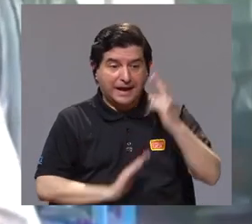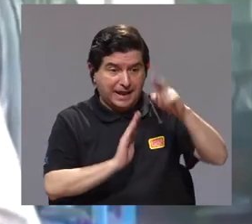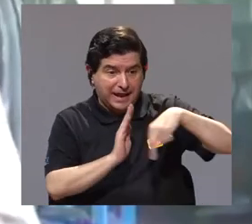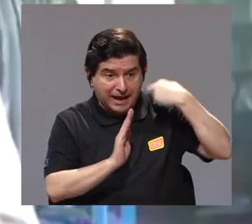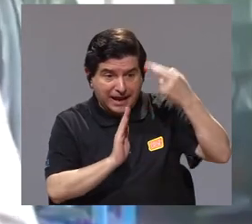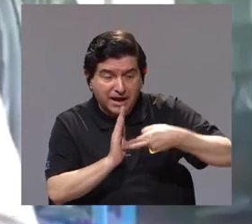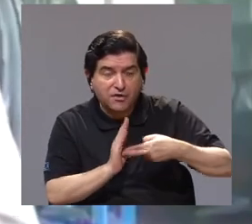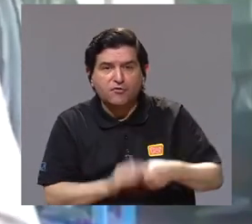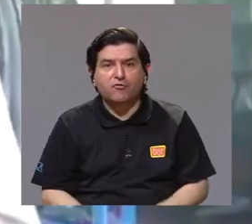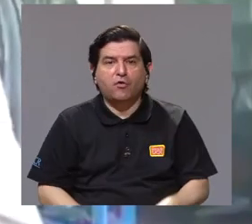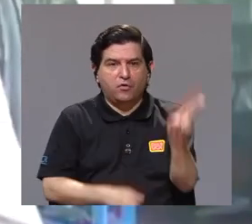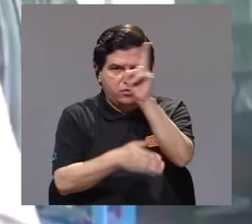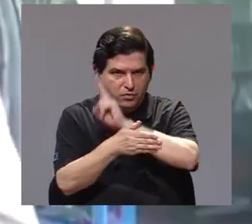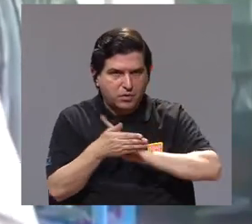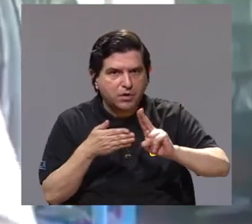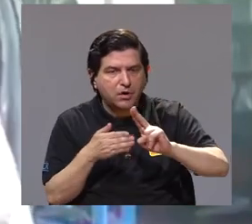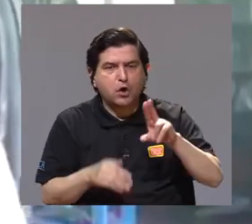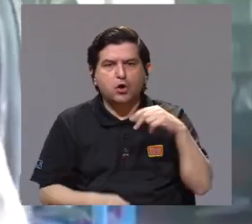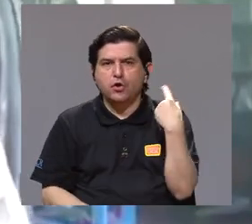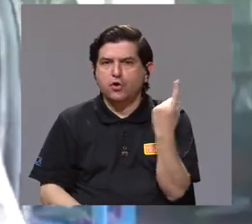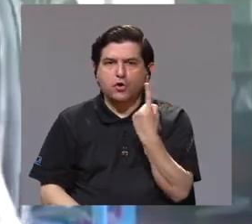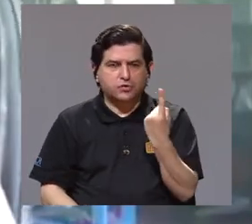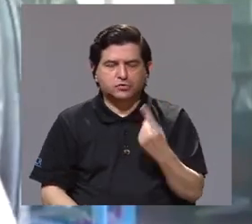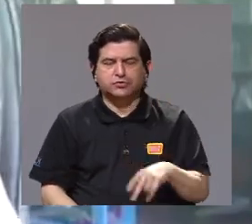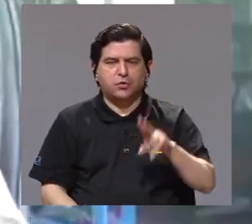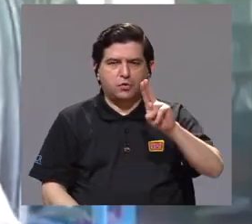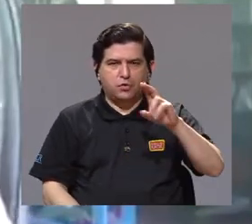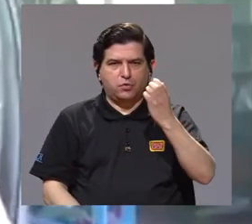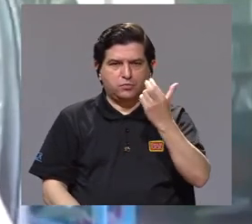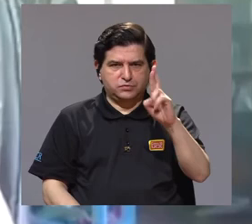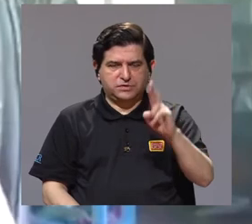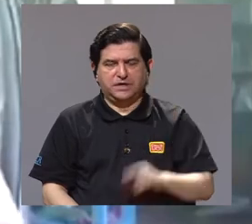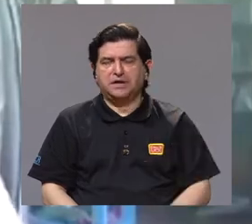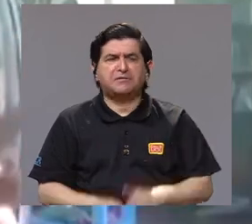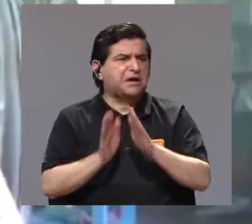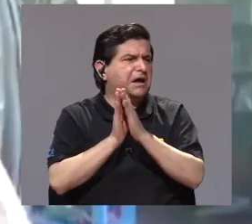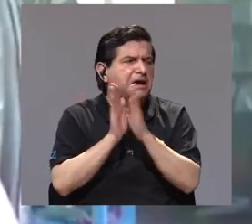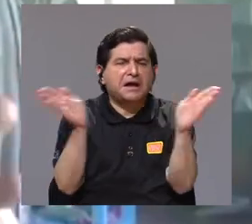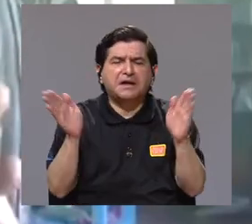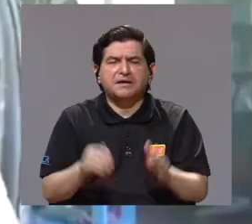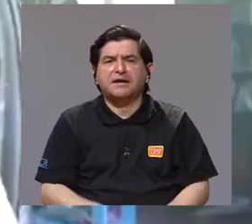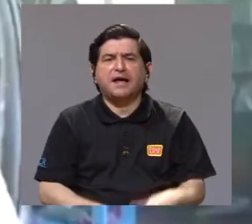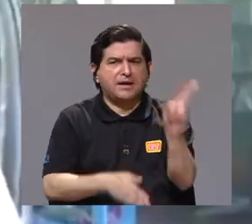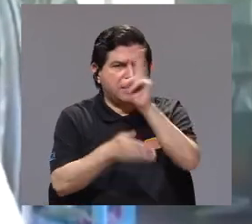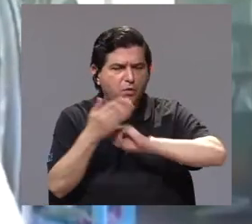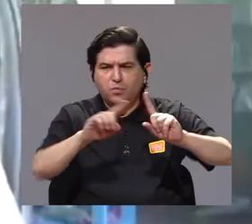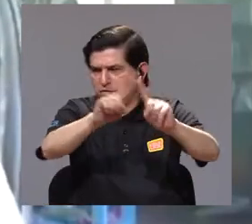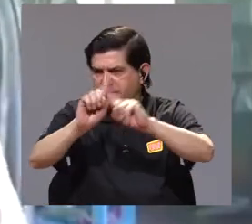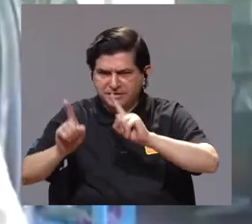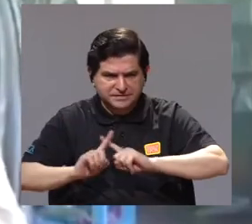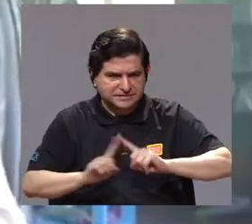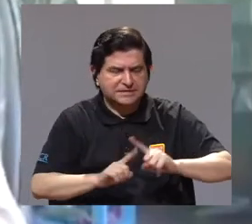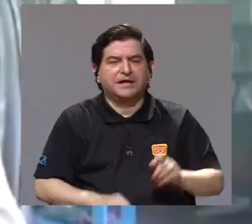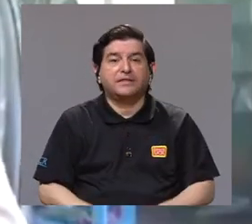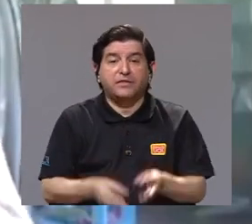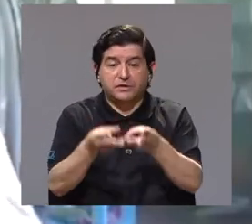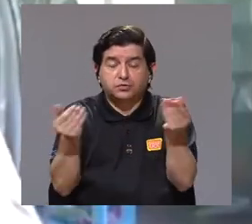El papel que ha jugado la academia, no únicamente la Universidad de Costa Rica en general, la academia,